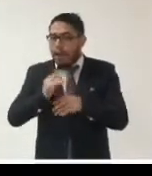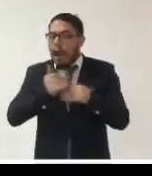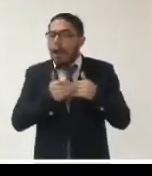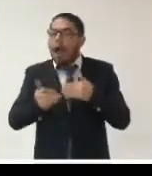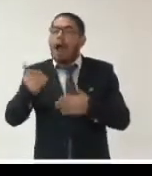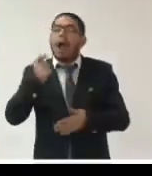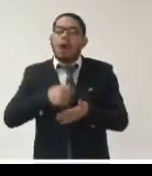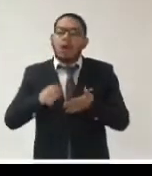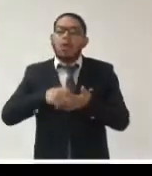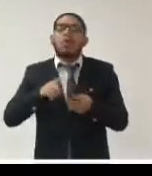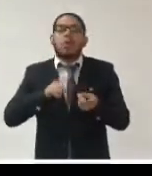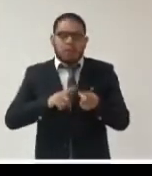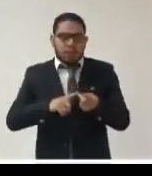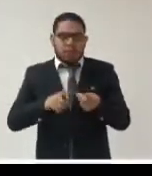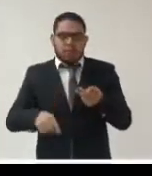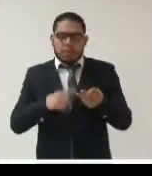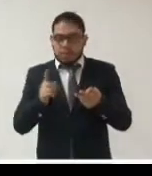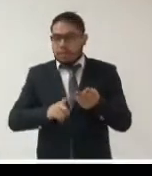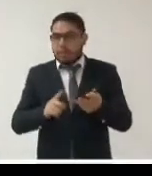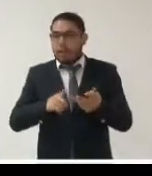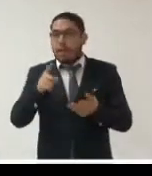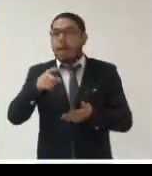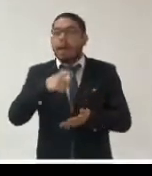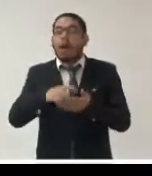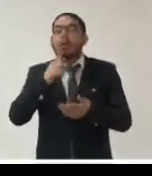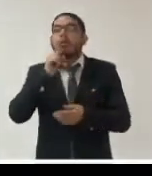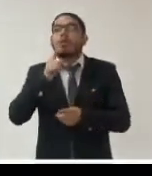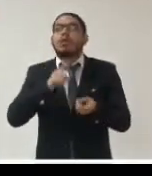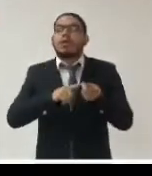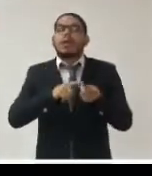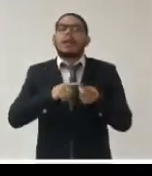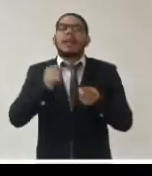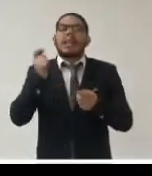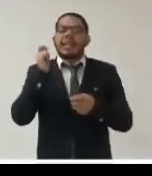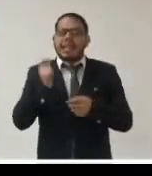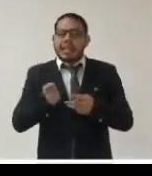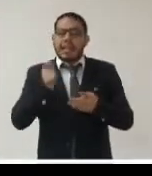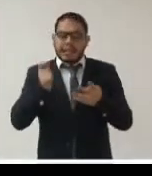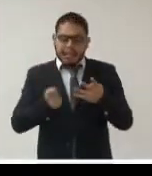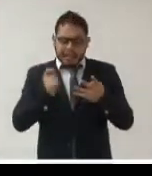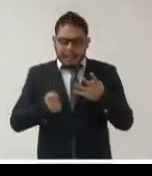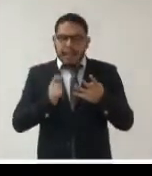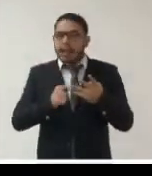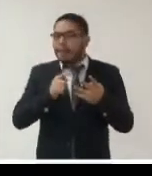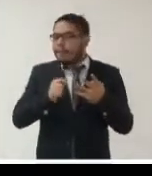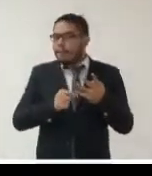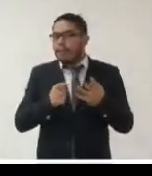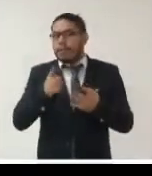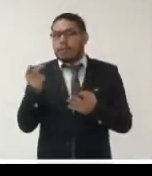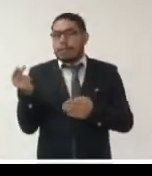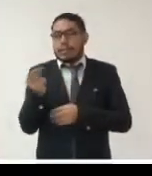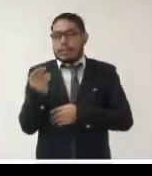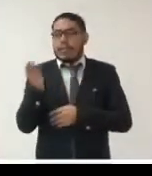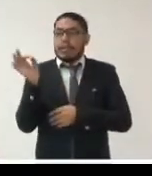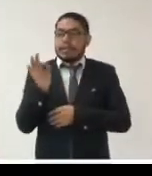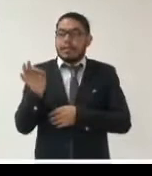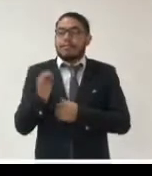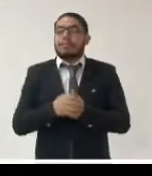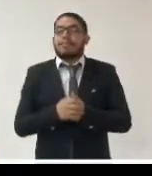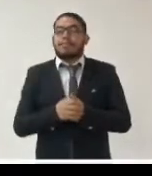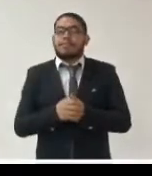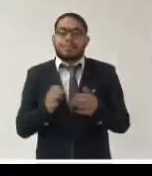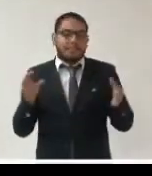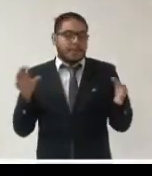lista de bienes obras y servicios que pueden adquirirse mediante adquisiciones urgentes vinculadas por